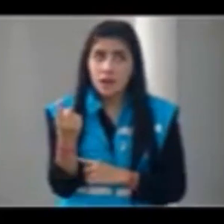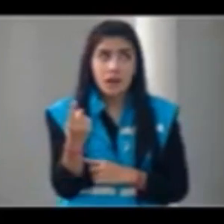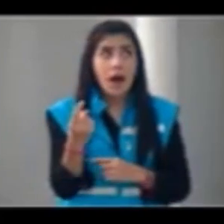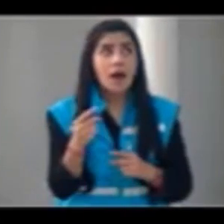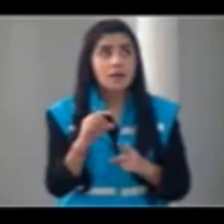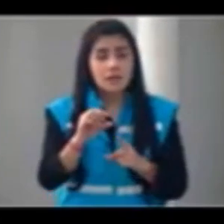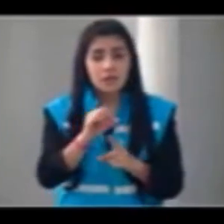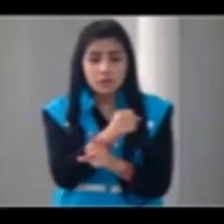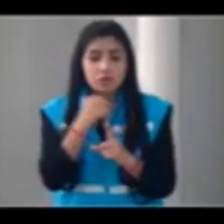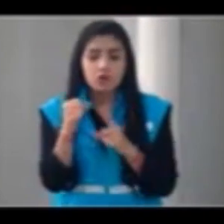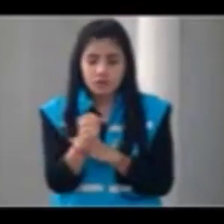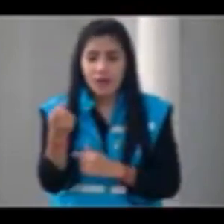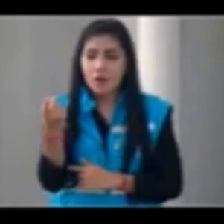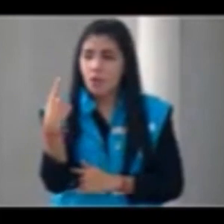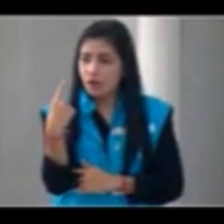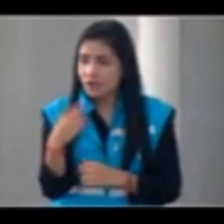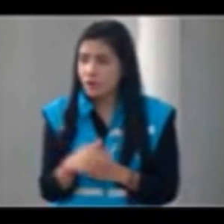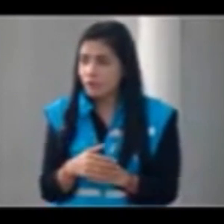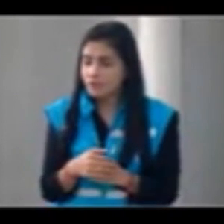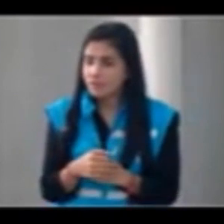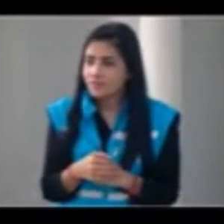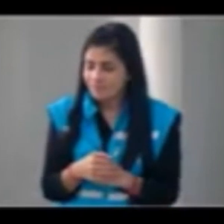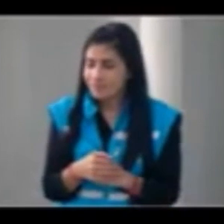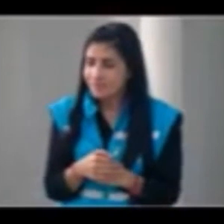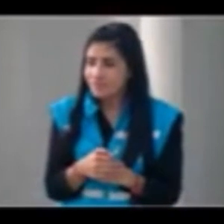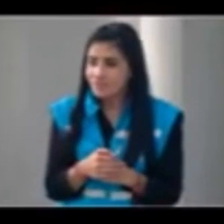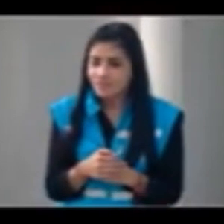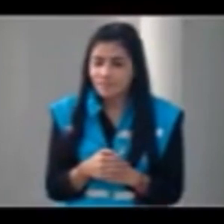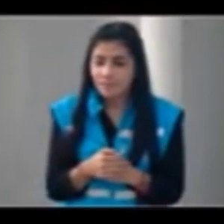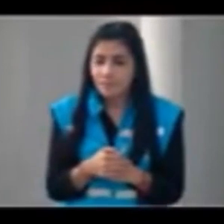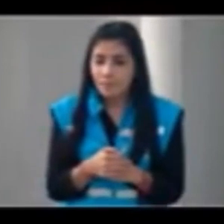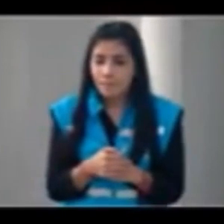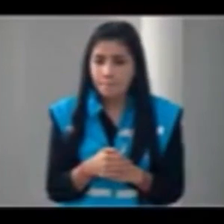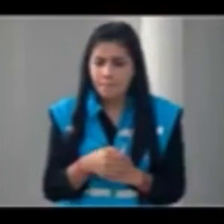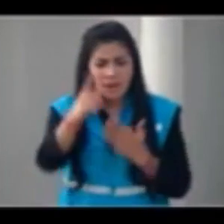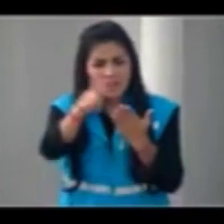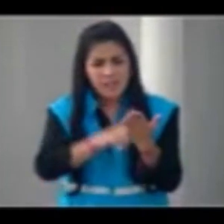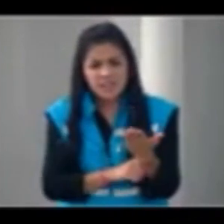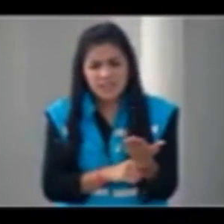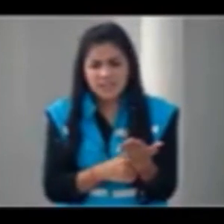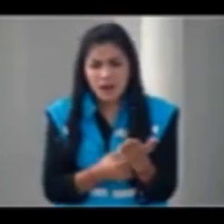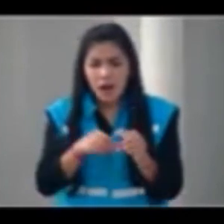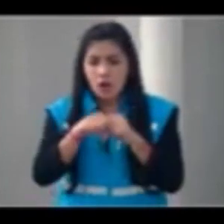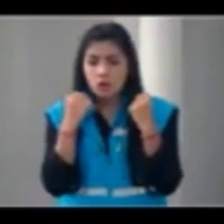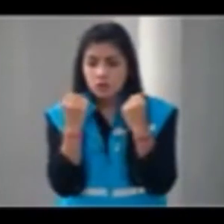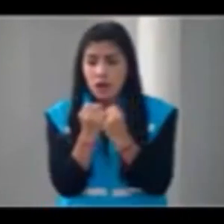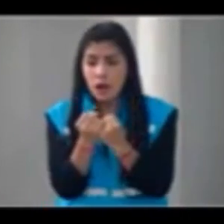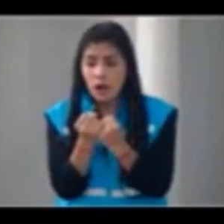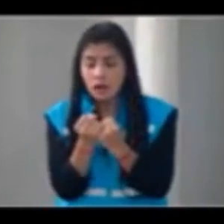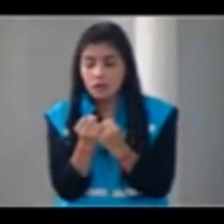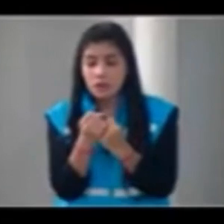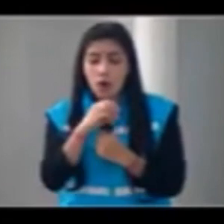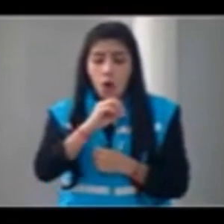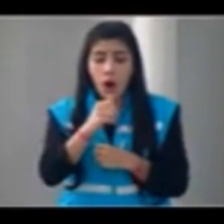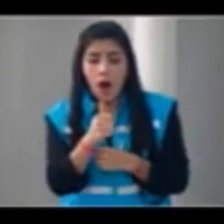cosa muy delicada. Digamos, ¿podrían estar incluidos dentro de esta lista concejales y concejalas de Medellín? Es una pregunta válida